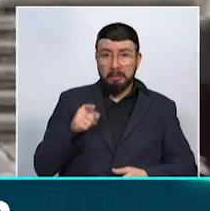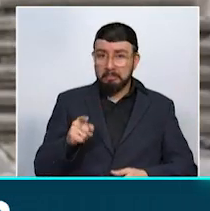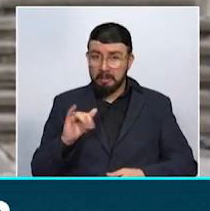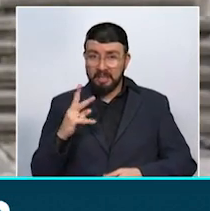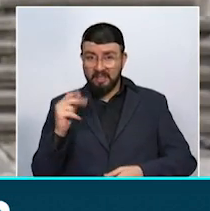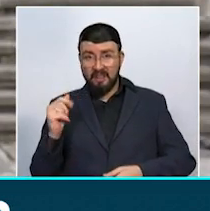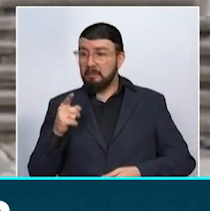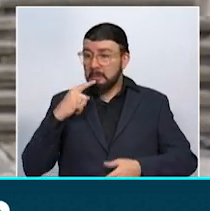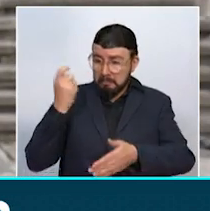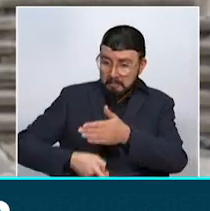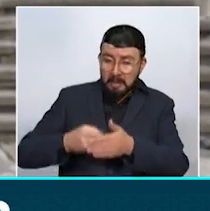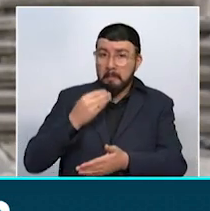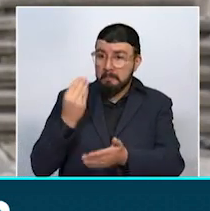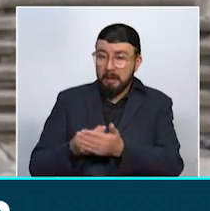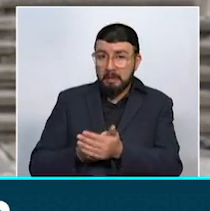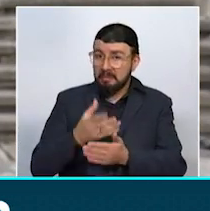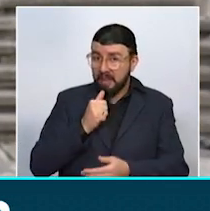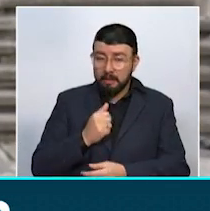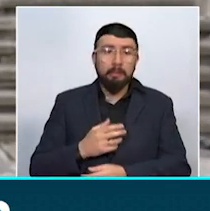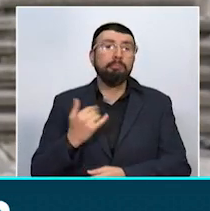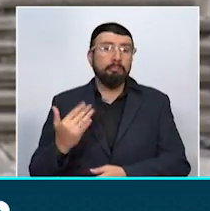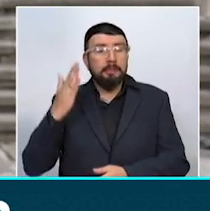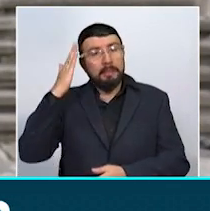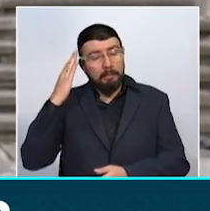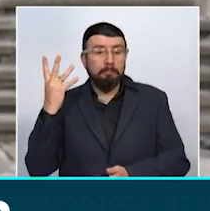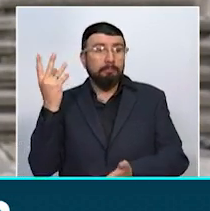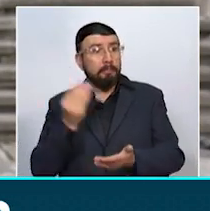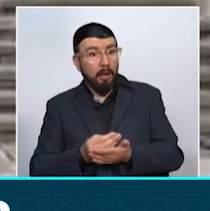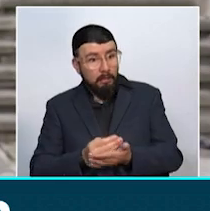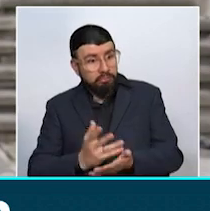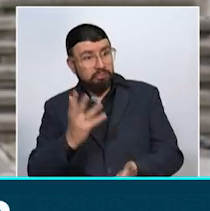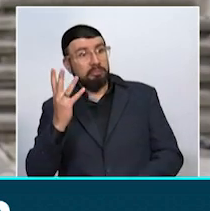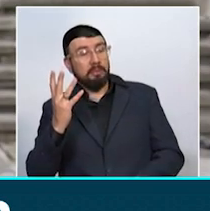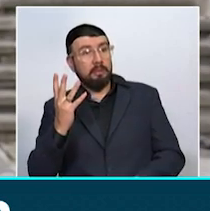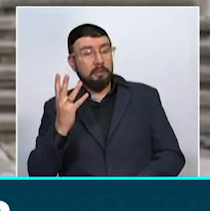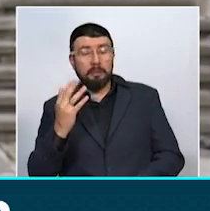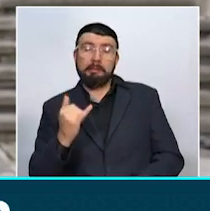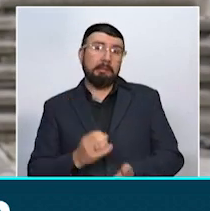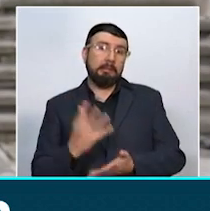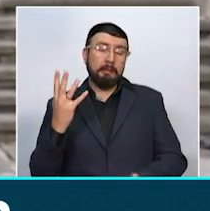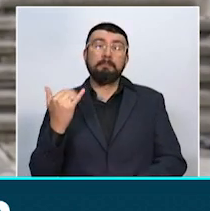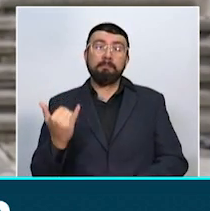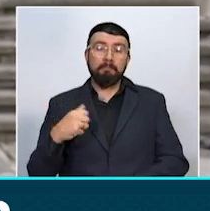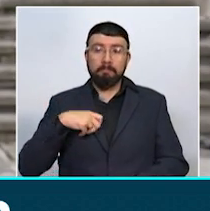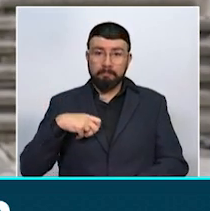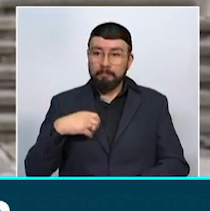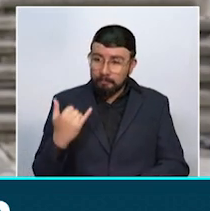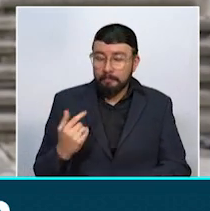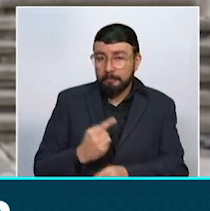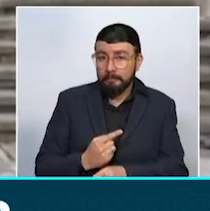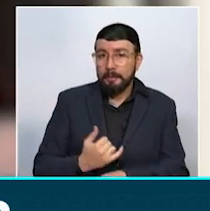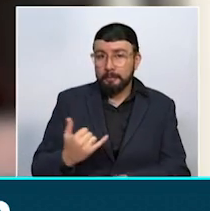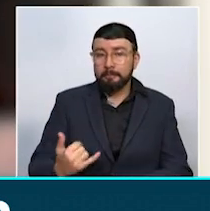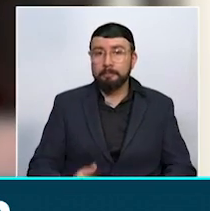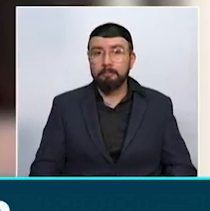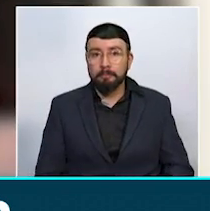común, en últimas en su cadena de producción sí se van a ver afectados, porque va a llegar a un precio alto el producto y por ende el consumidor es el que